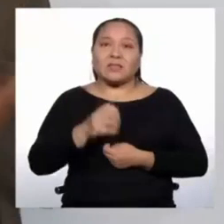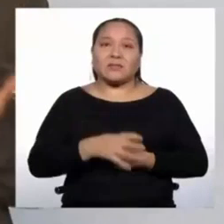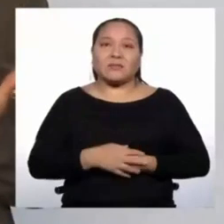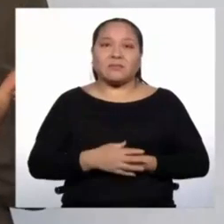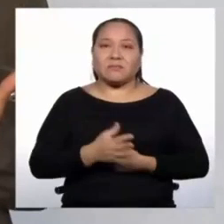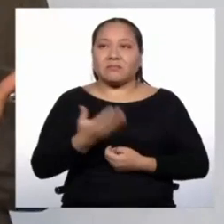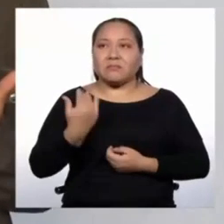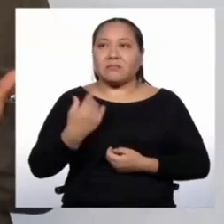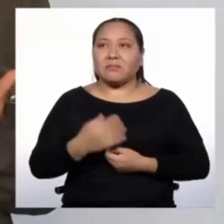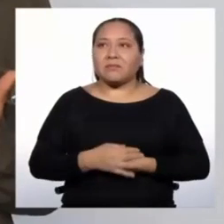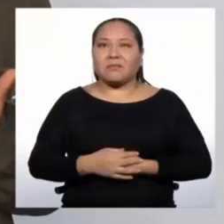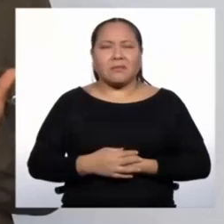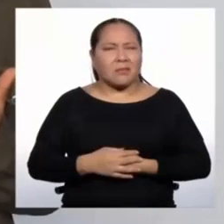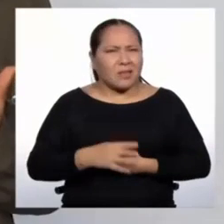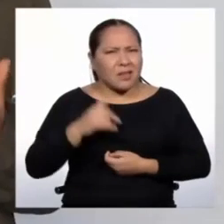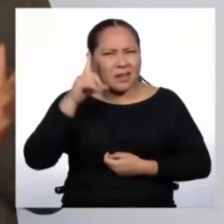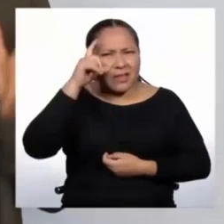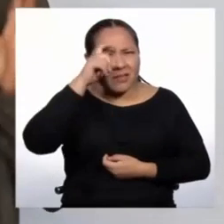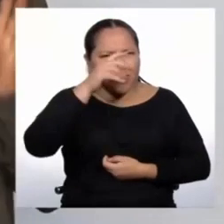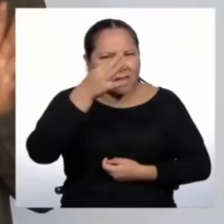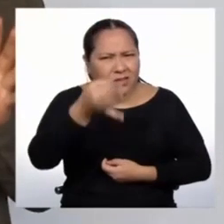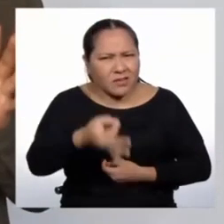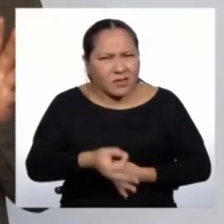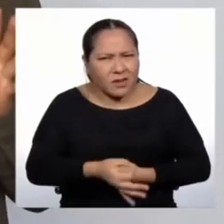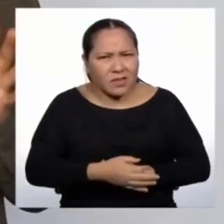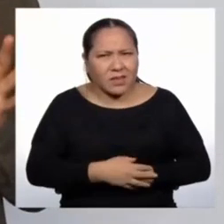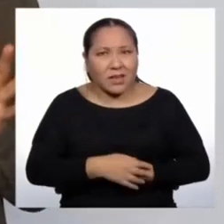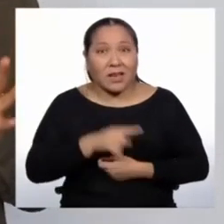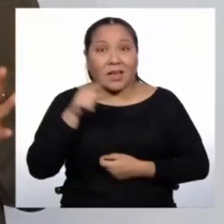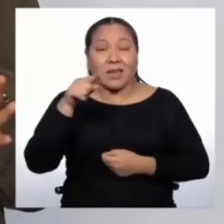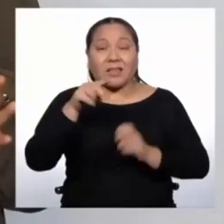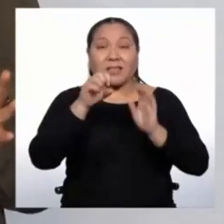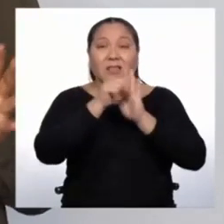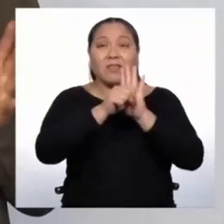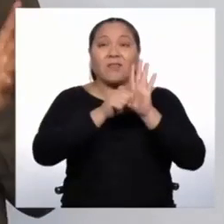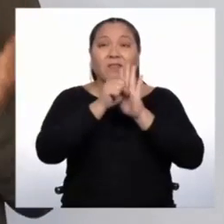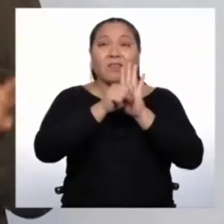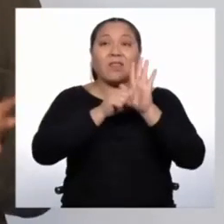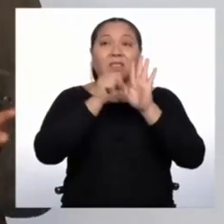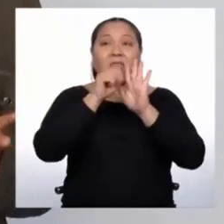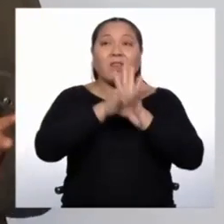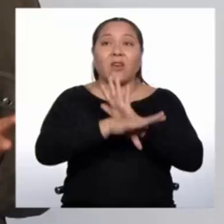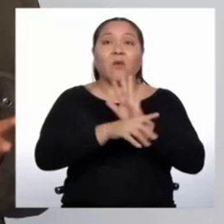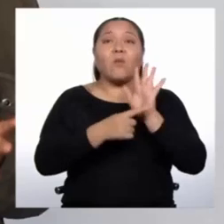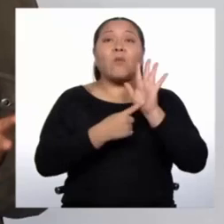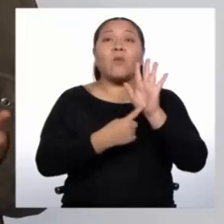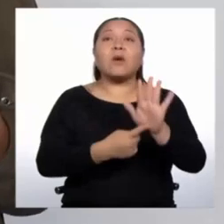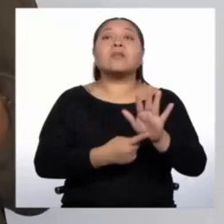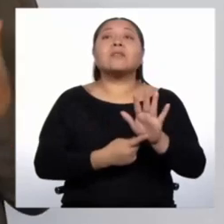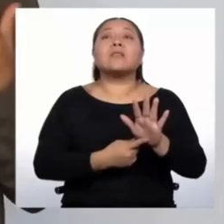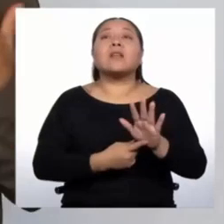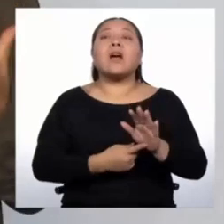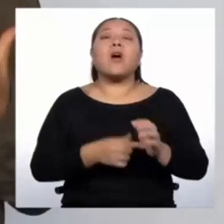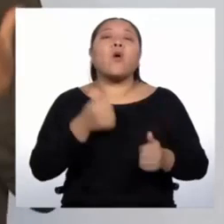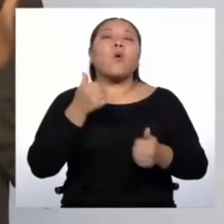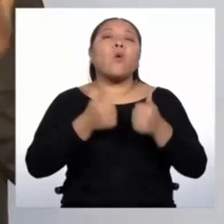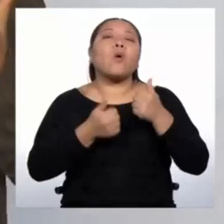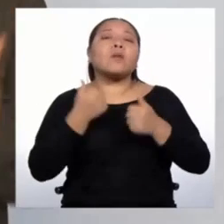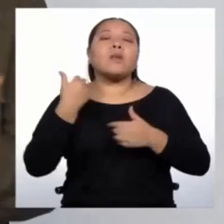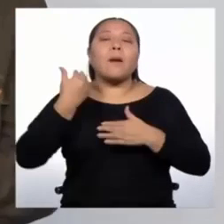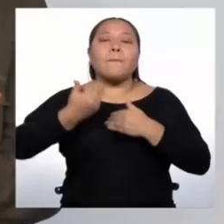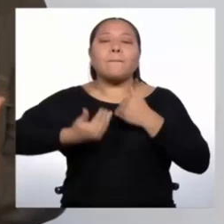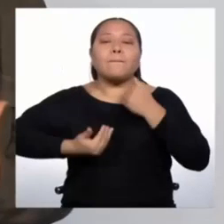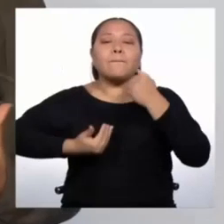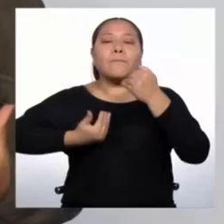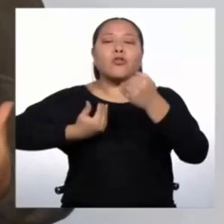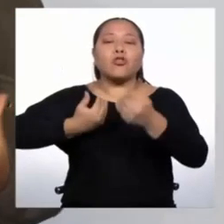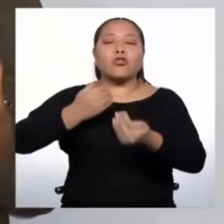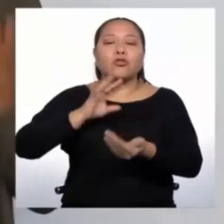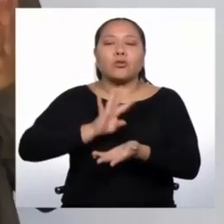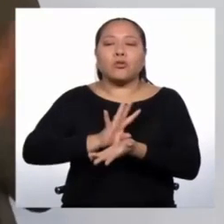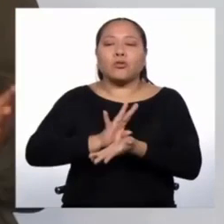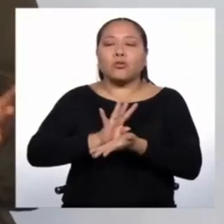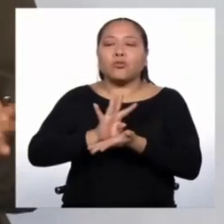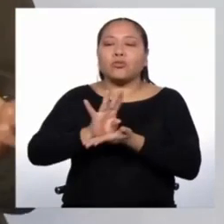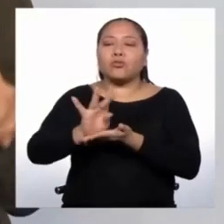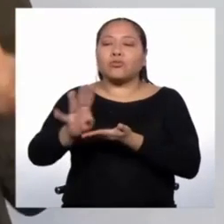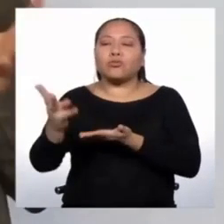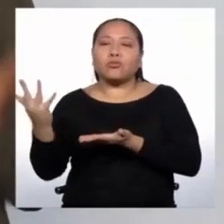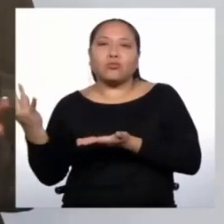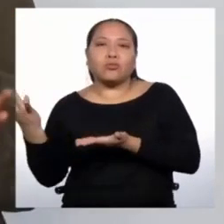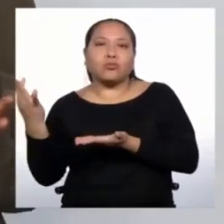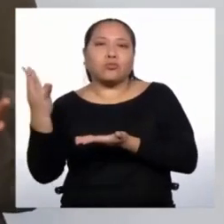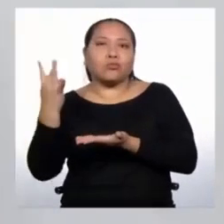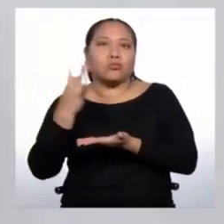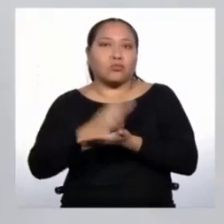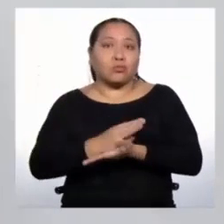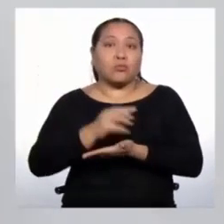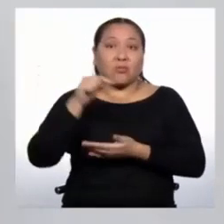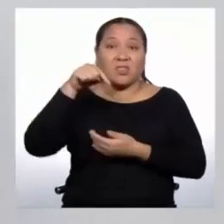¡Qué complejo, ¿no? El video nos relata las condiciones que implican al proceso migratorio por el que ha pasado